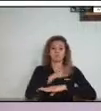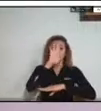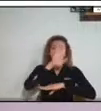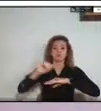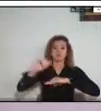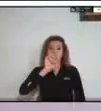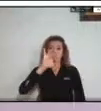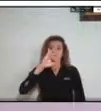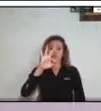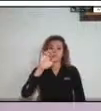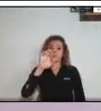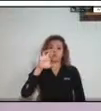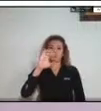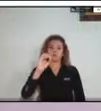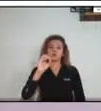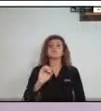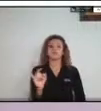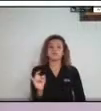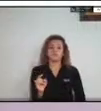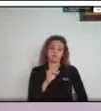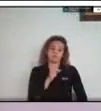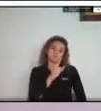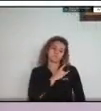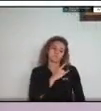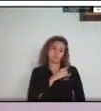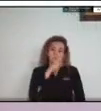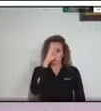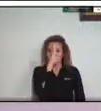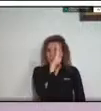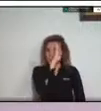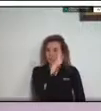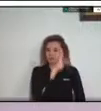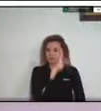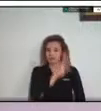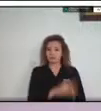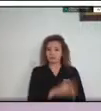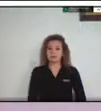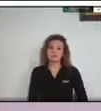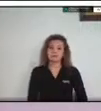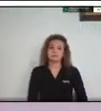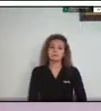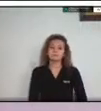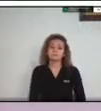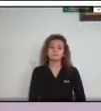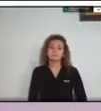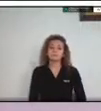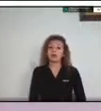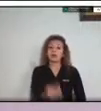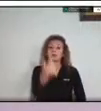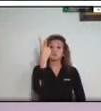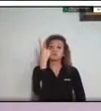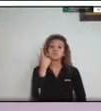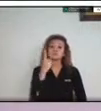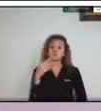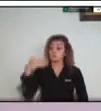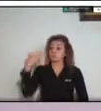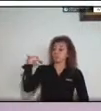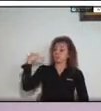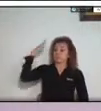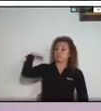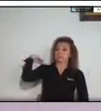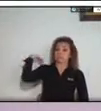Universitaria de San Gil, UNISAN Gil. Hemos estado estos dos días previos en esta quinta conferencia